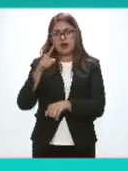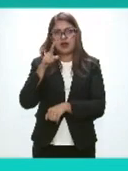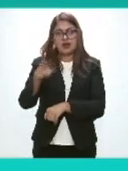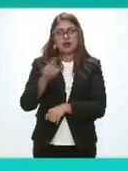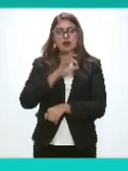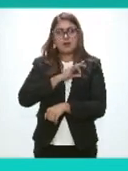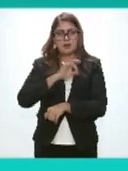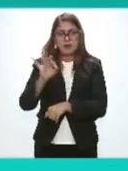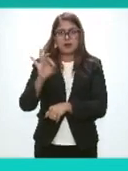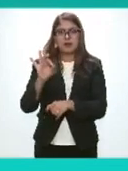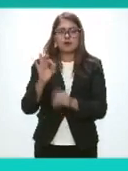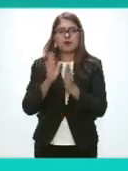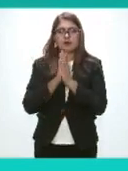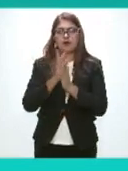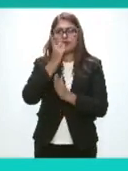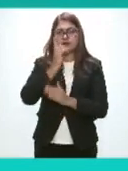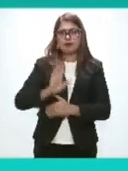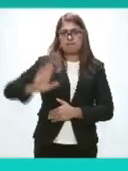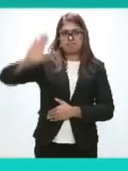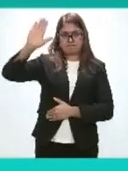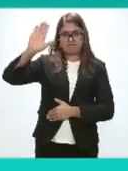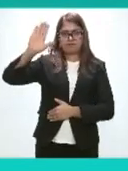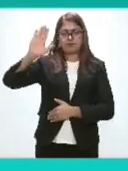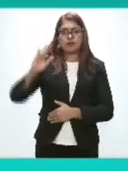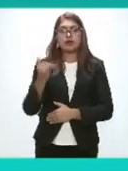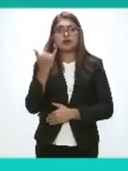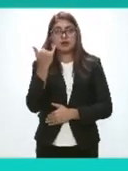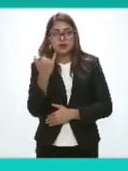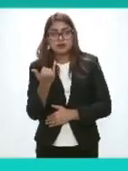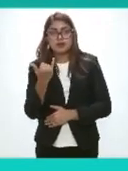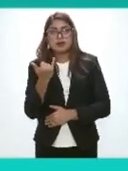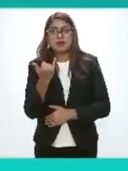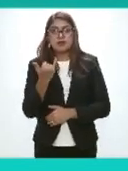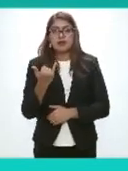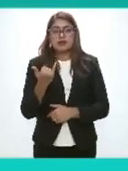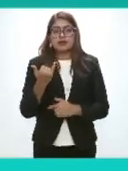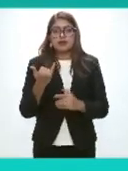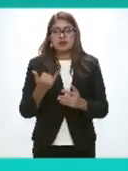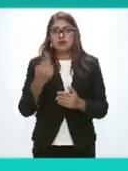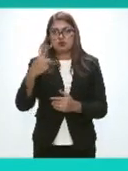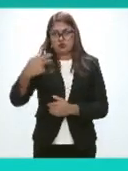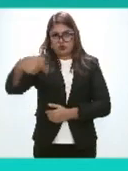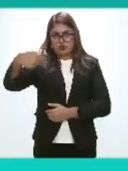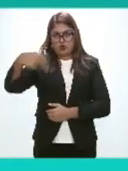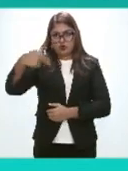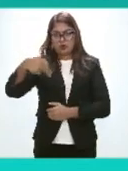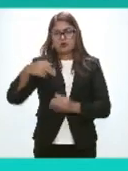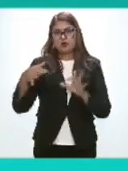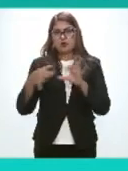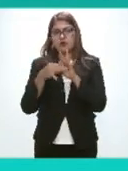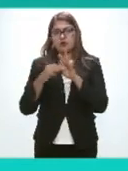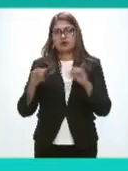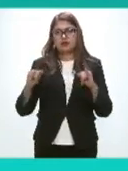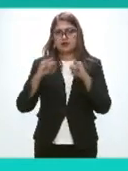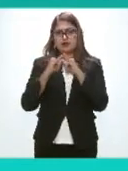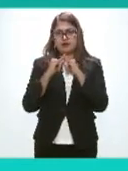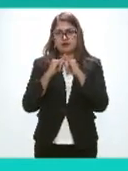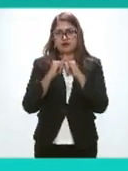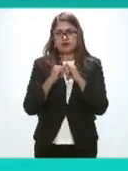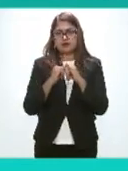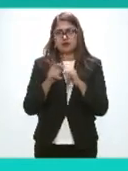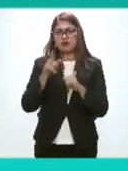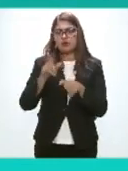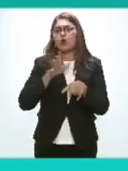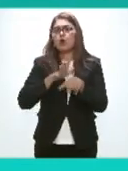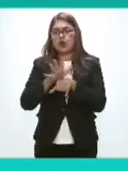Les solicito Se manifiesten Diciendo presente Y Proseguido De su nombre Y de la institución O entidad federativa A la que